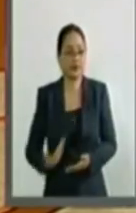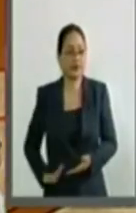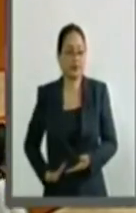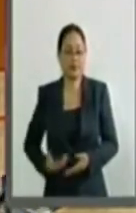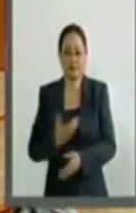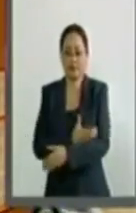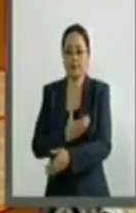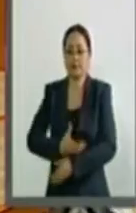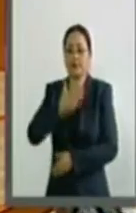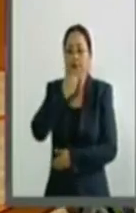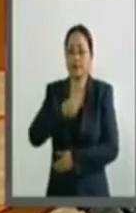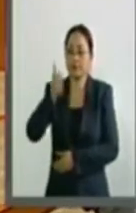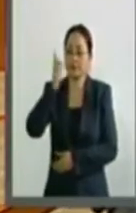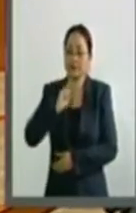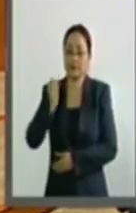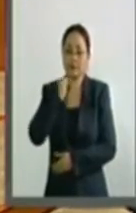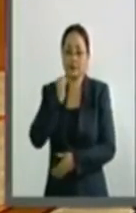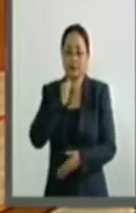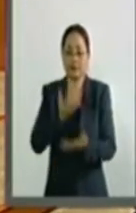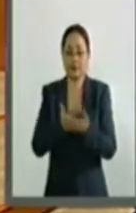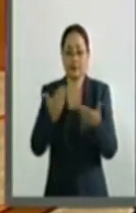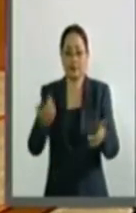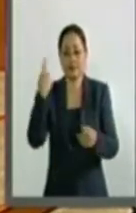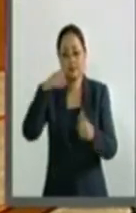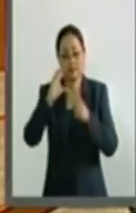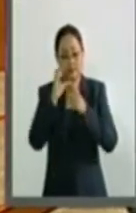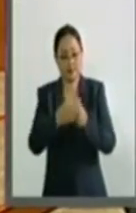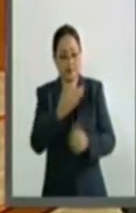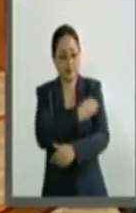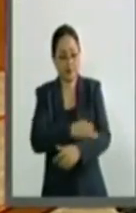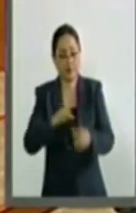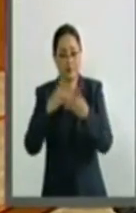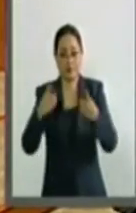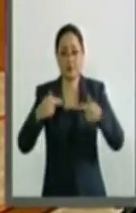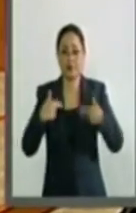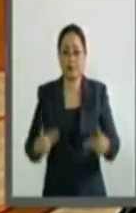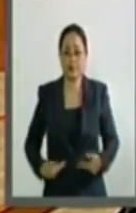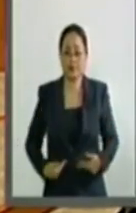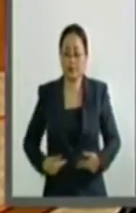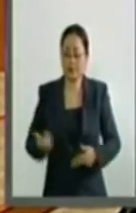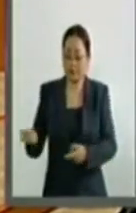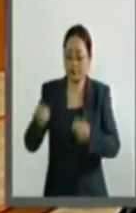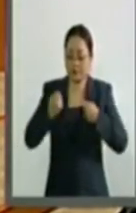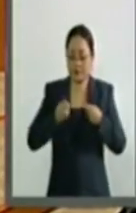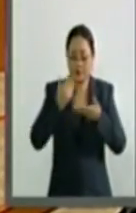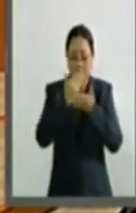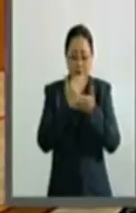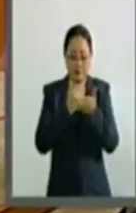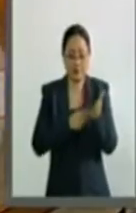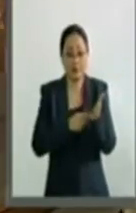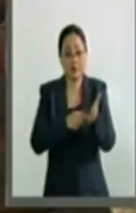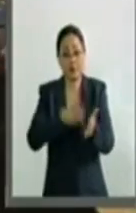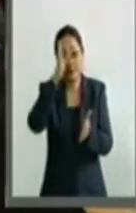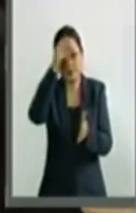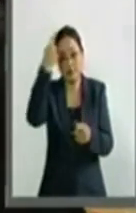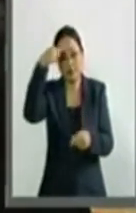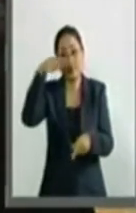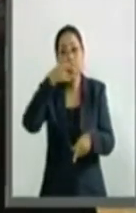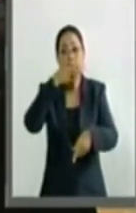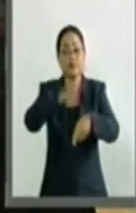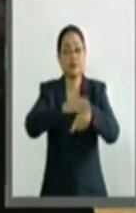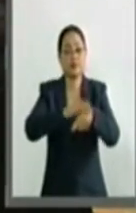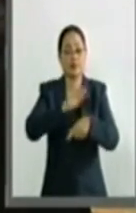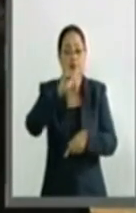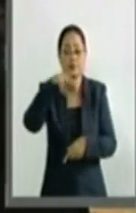senadoras, compañeros senadores. A la Comisión de la Familia y Desarrollo Humano se remitió este punto de acuerdo para exhortar a la